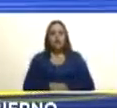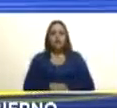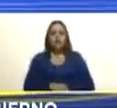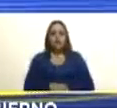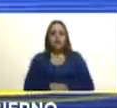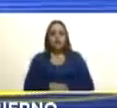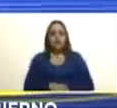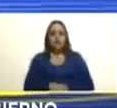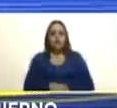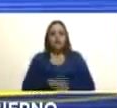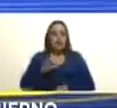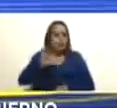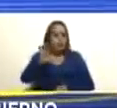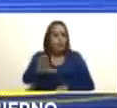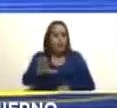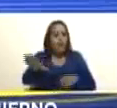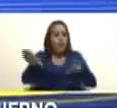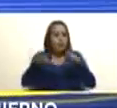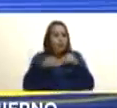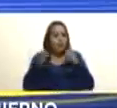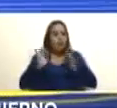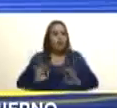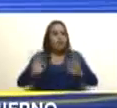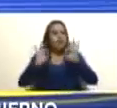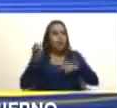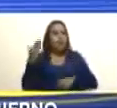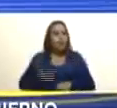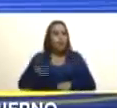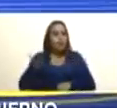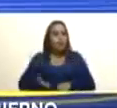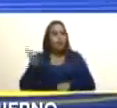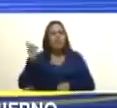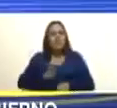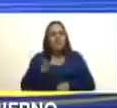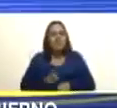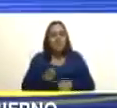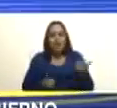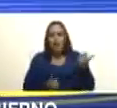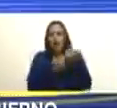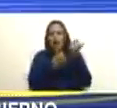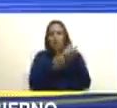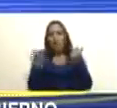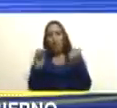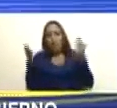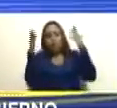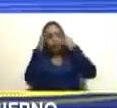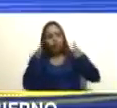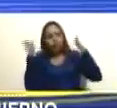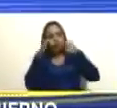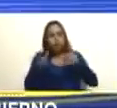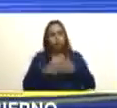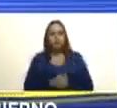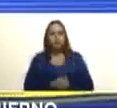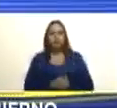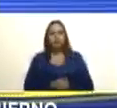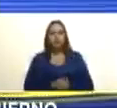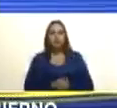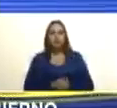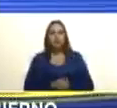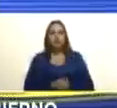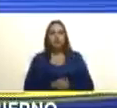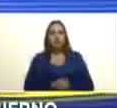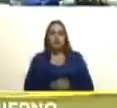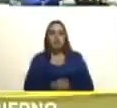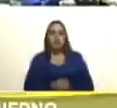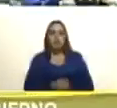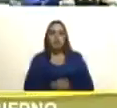de la república reconozca de especial trascendencia y requieran de su opinión convocado pertinente